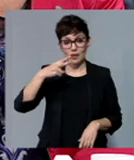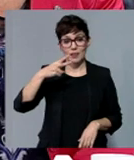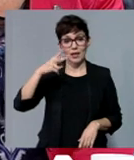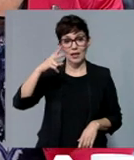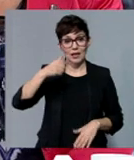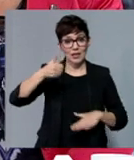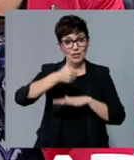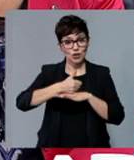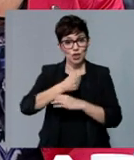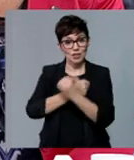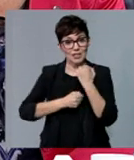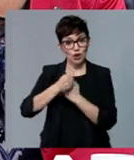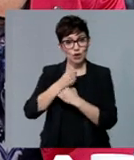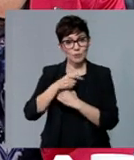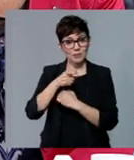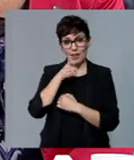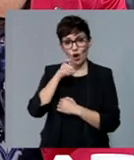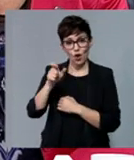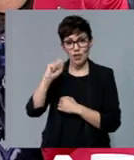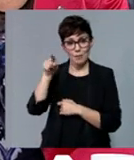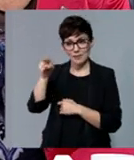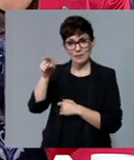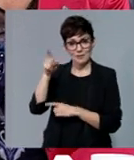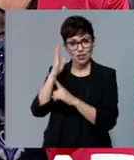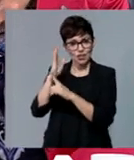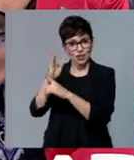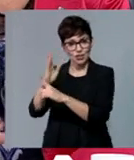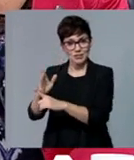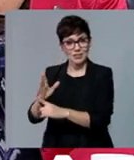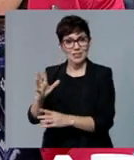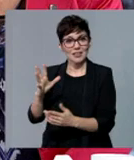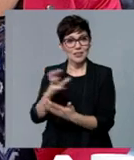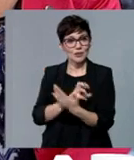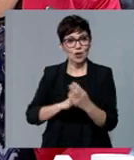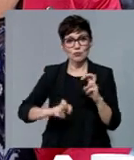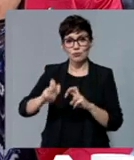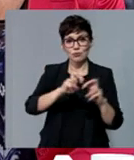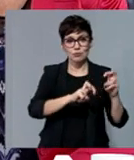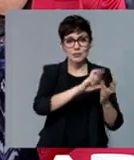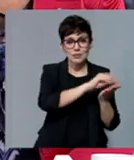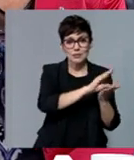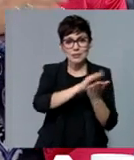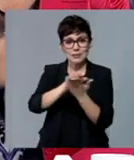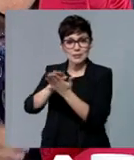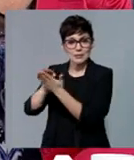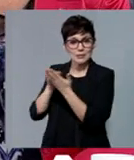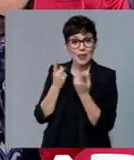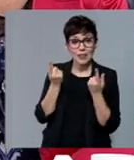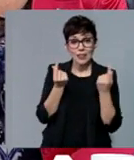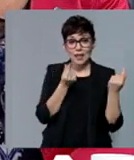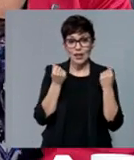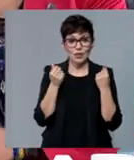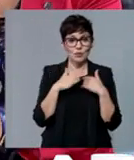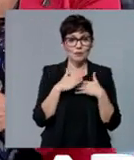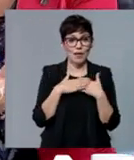decir que ahora mismo debe ser la persona más odiada de la Politécnica porque va por todas partes buscando y aquel que le queda algo de dinero se lo está quitando para